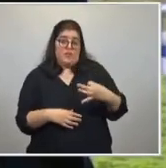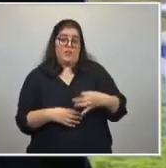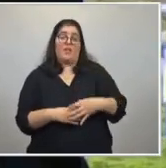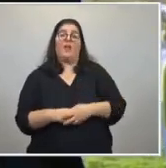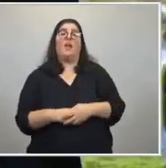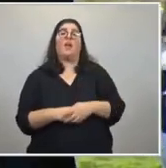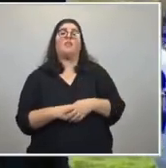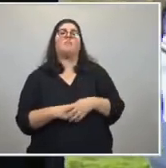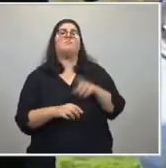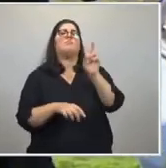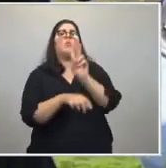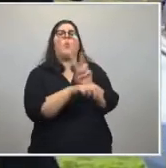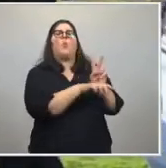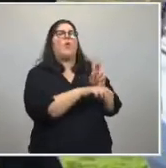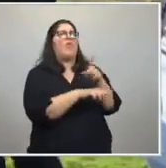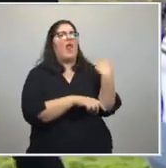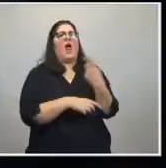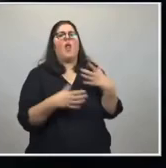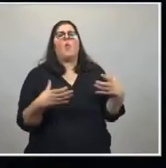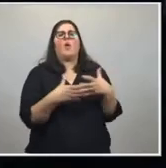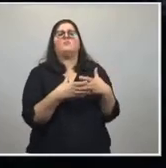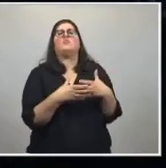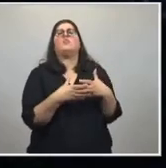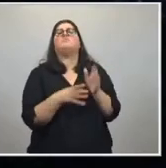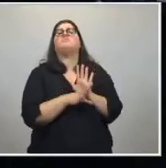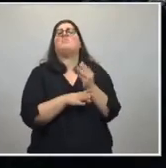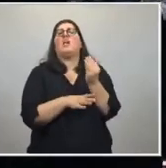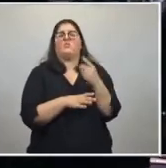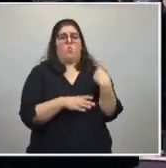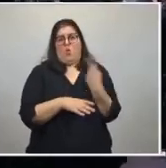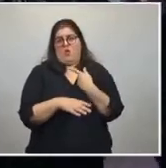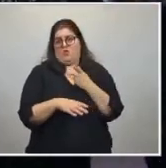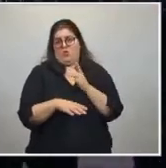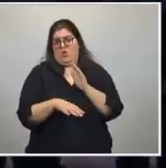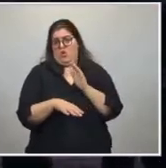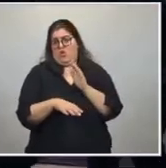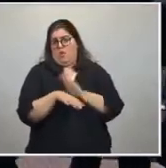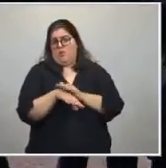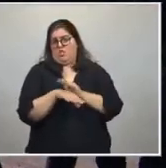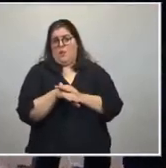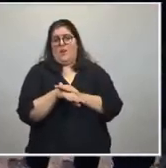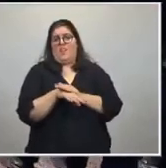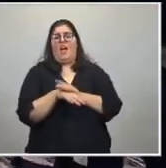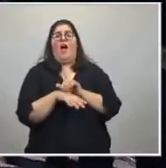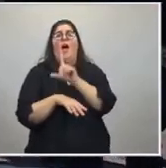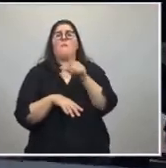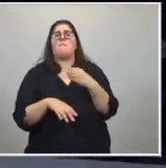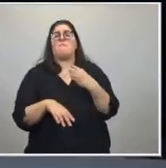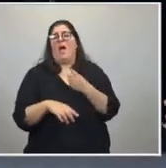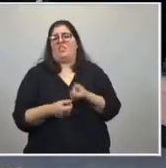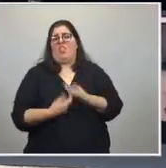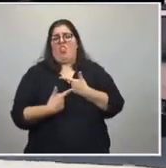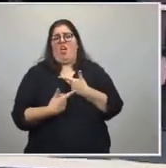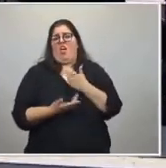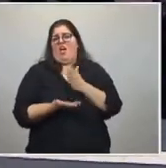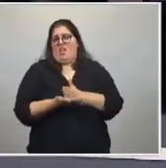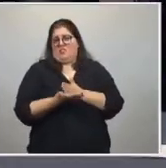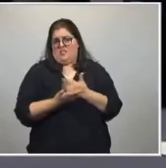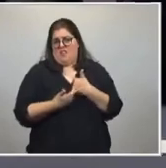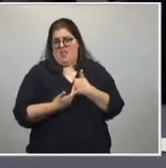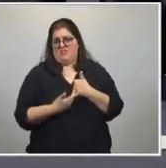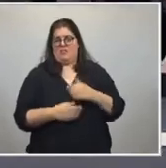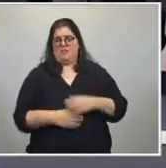cuidar a los nuestros es parte de la tarea que nos exige la patria. Y anoche cuando